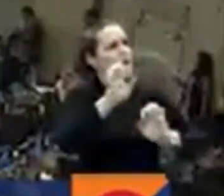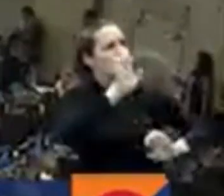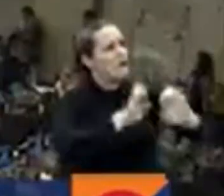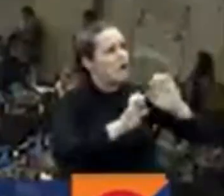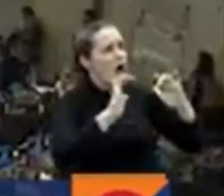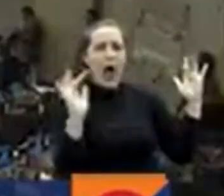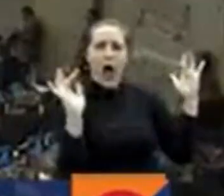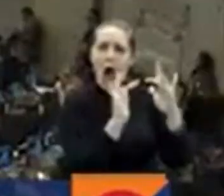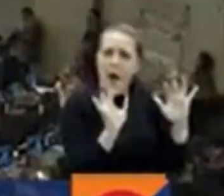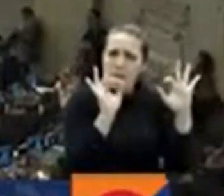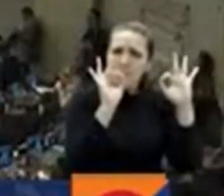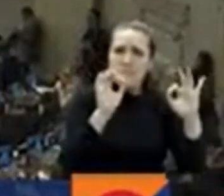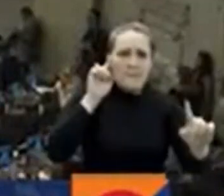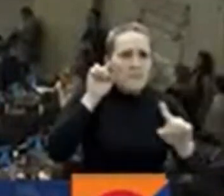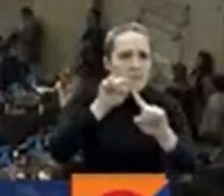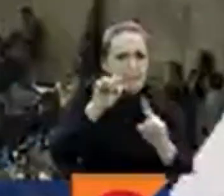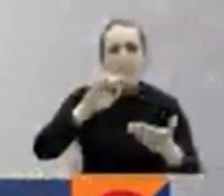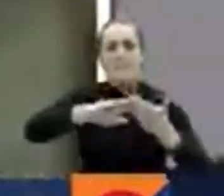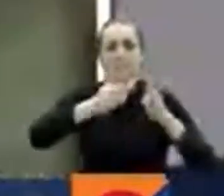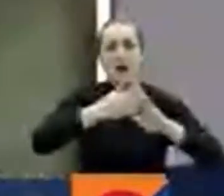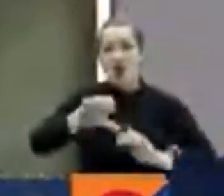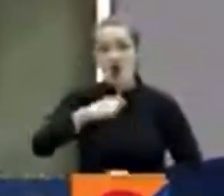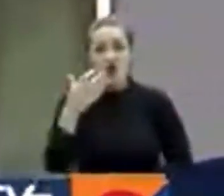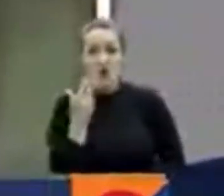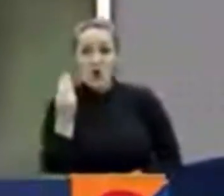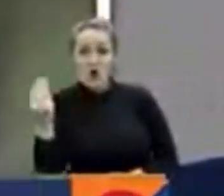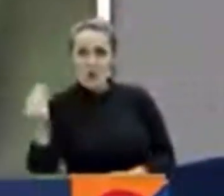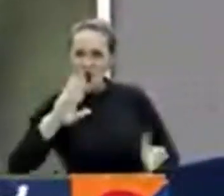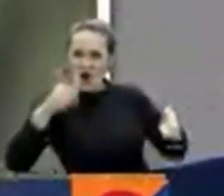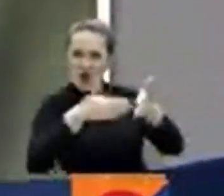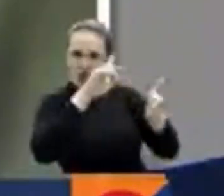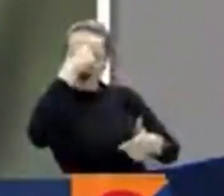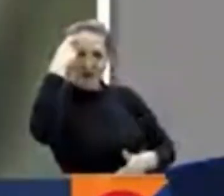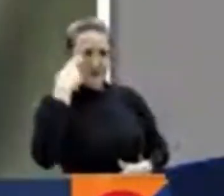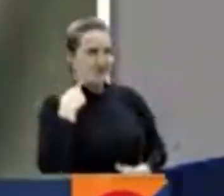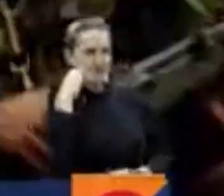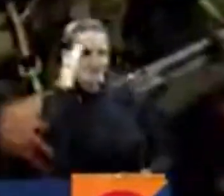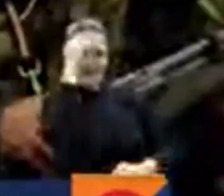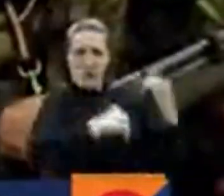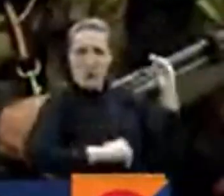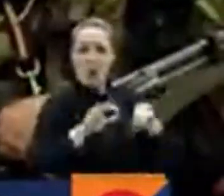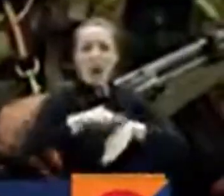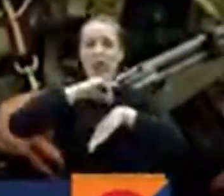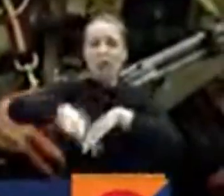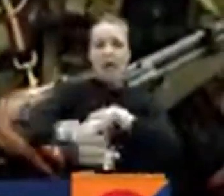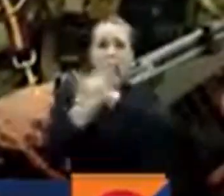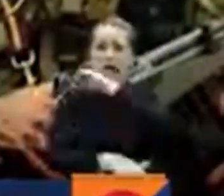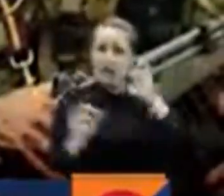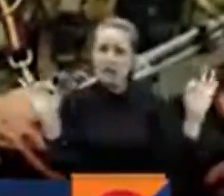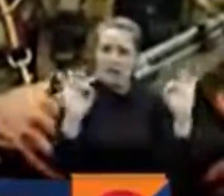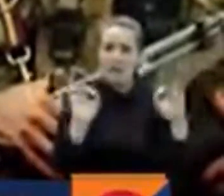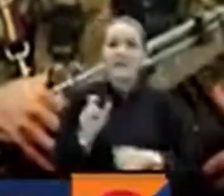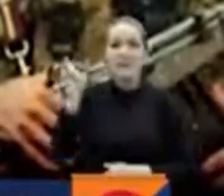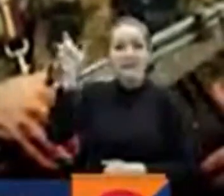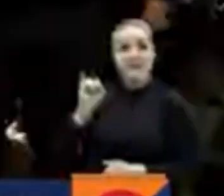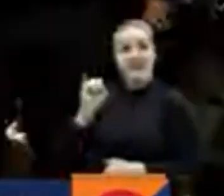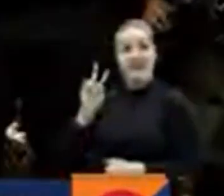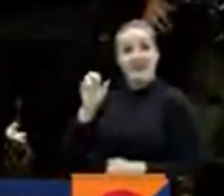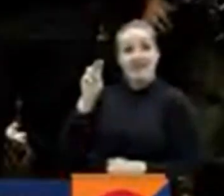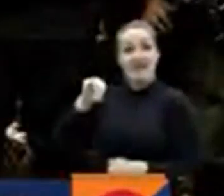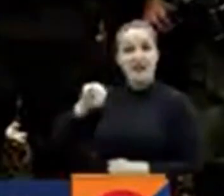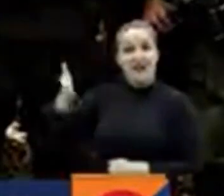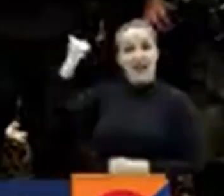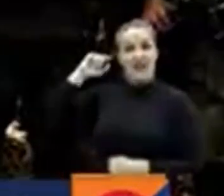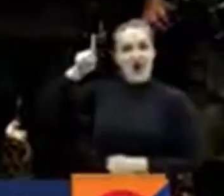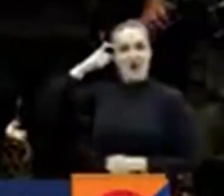la paz. La oposición dice que hay impunidad. Iván Mordisco está vivo. El cabecilla dado por muerto en el anterior gobierno